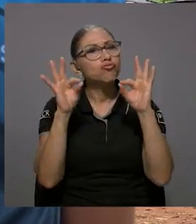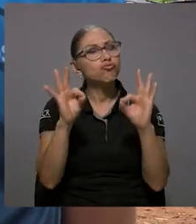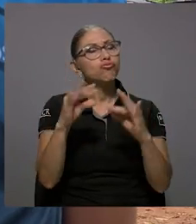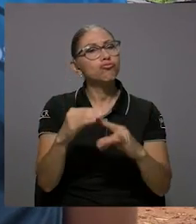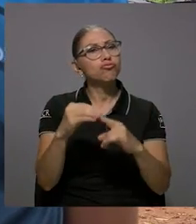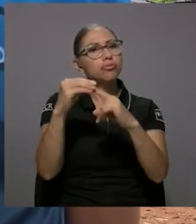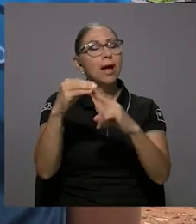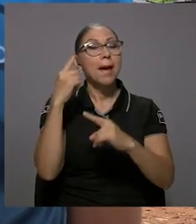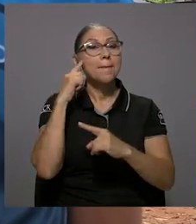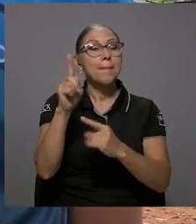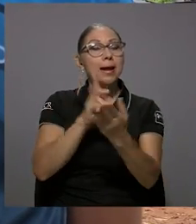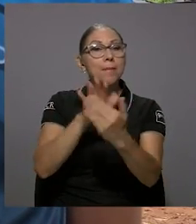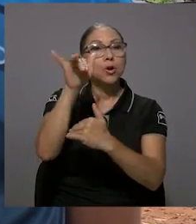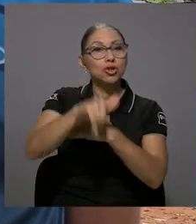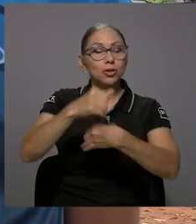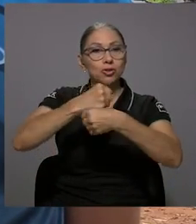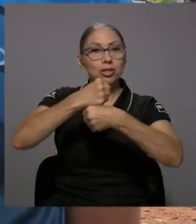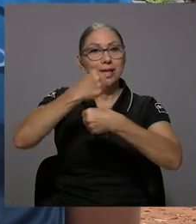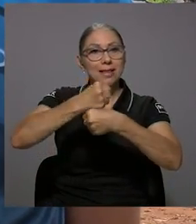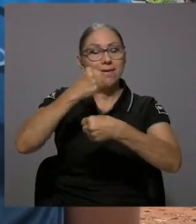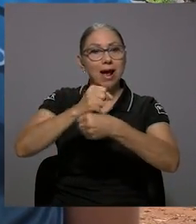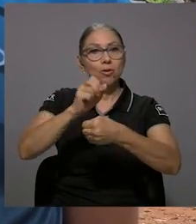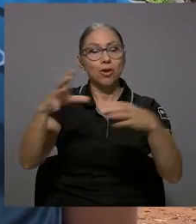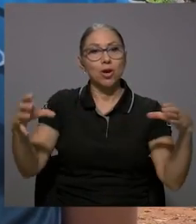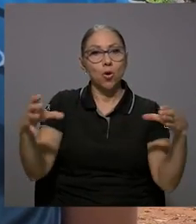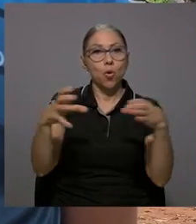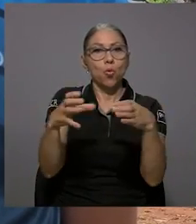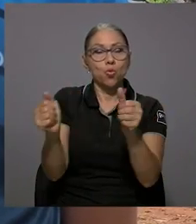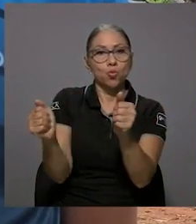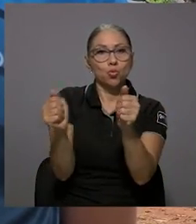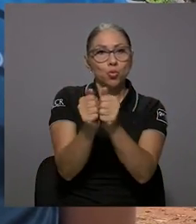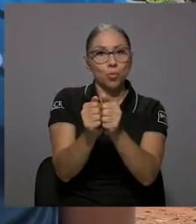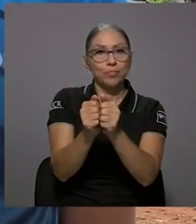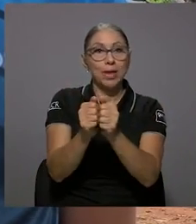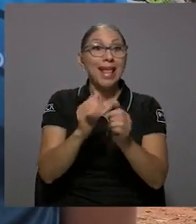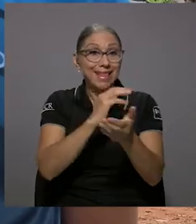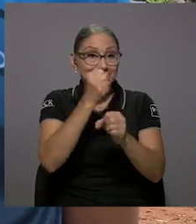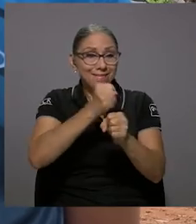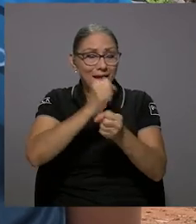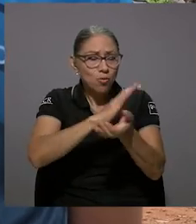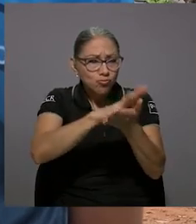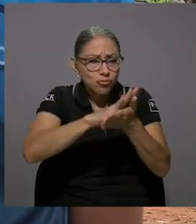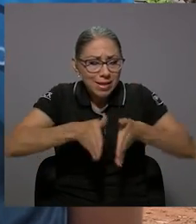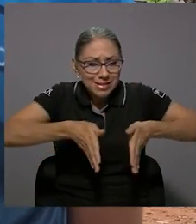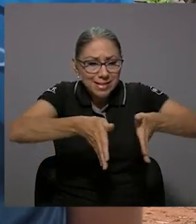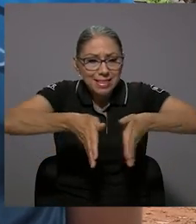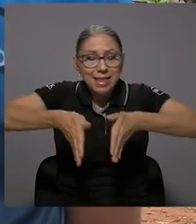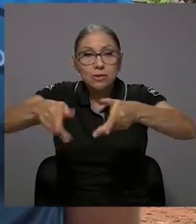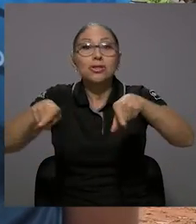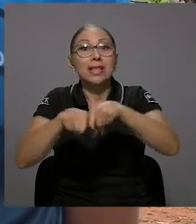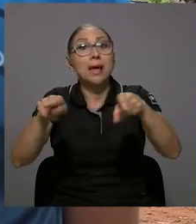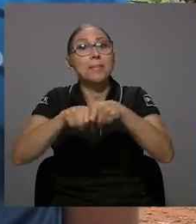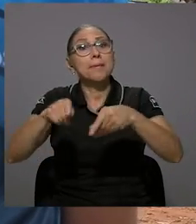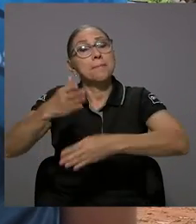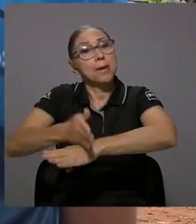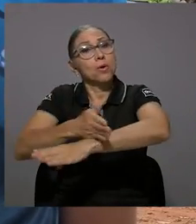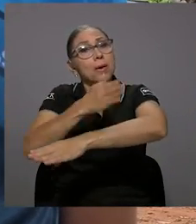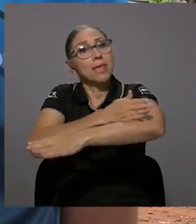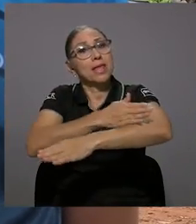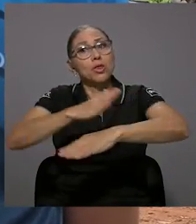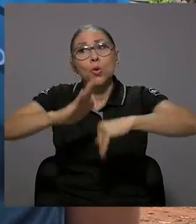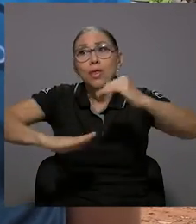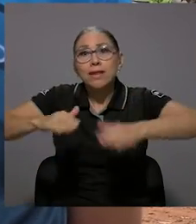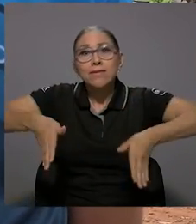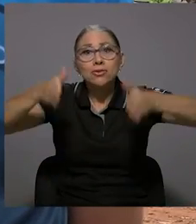Entonces, permitió una organización fundamental para los proyectos que ellos gestionaron en conjunto, tanto los senderos, como lo de la